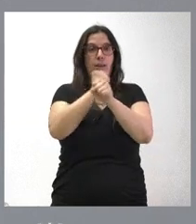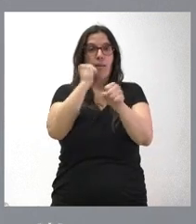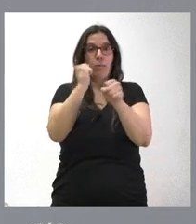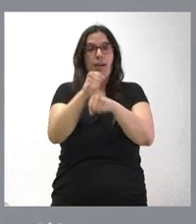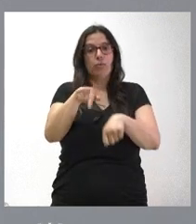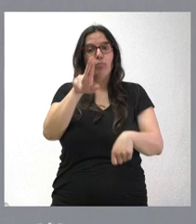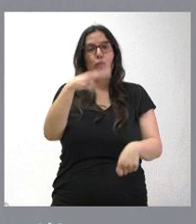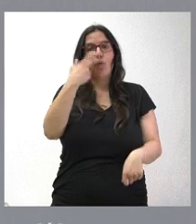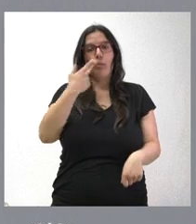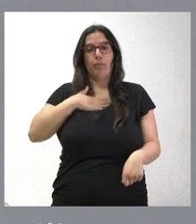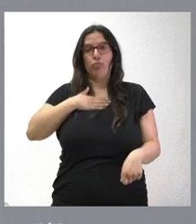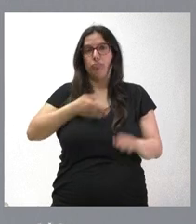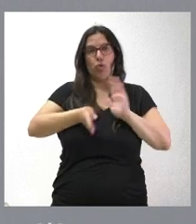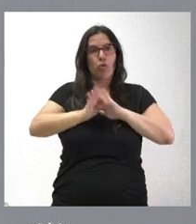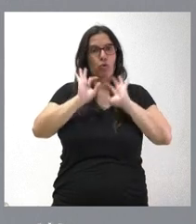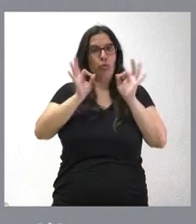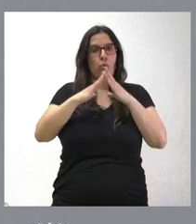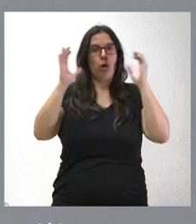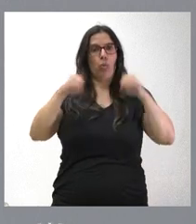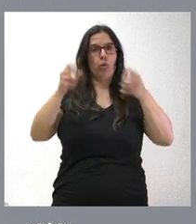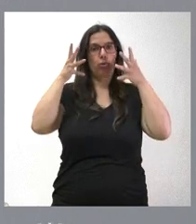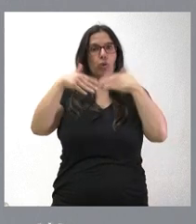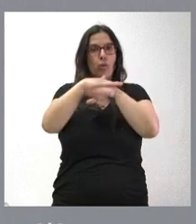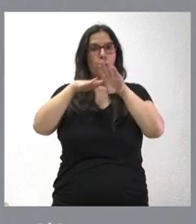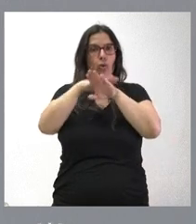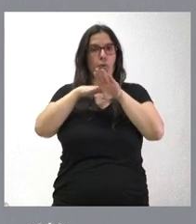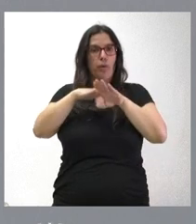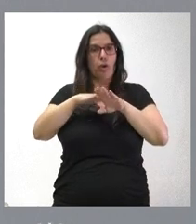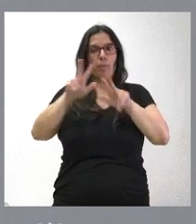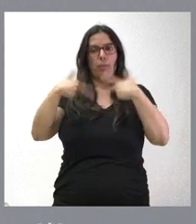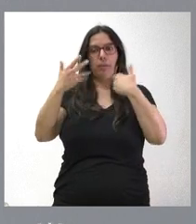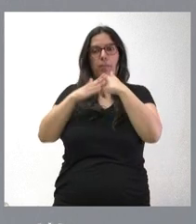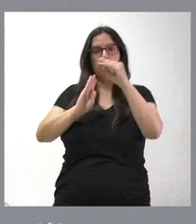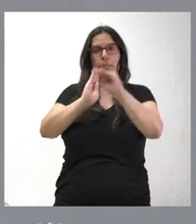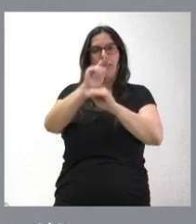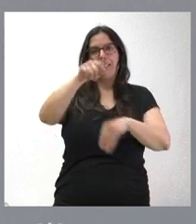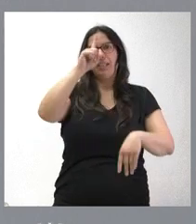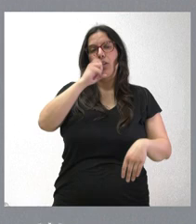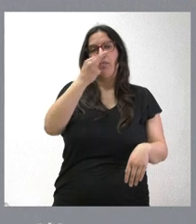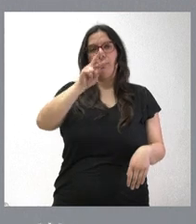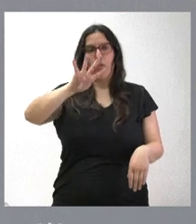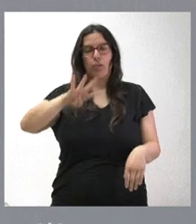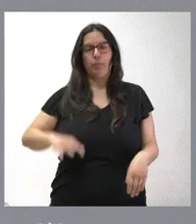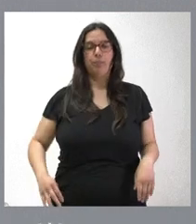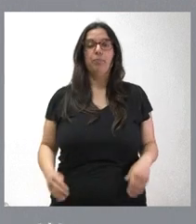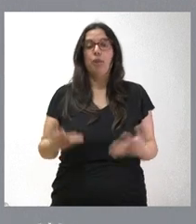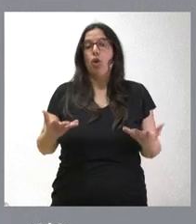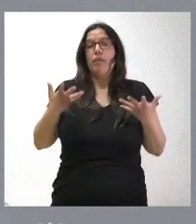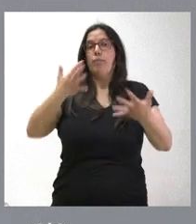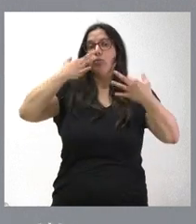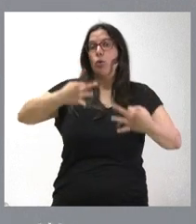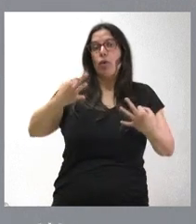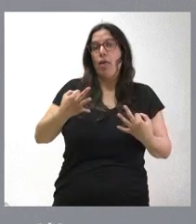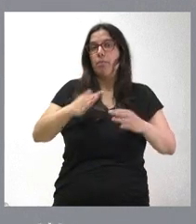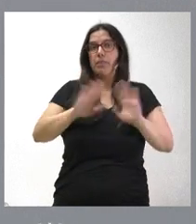compromiso que hayamos mantenido y eso es lo que este acuerdo del Consejo de Gobierno nos permite cumplir también para este año 2024, ofrecer garantía y ofrecer